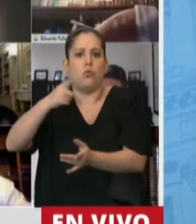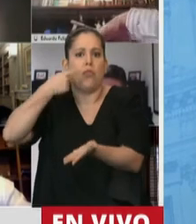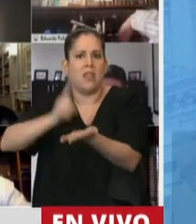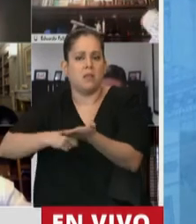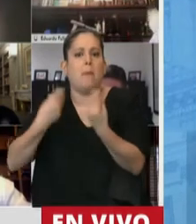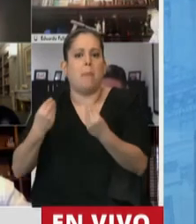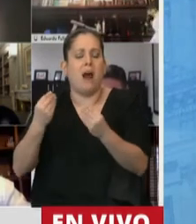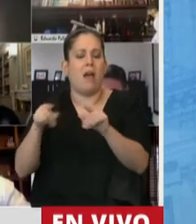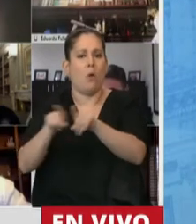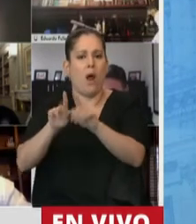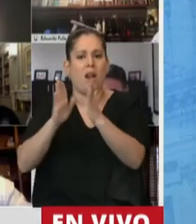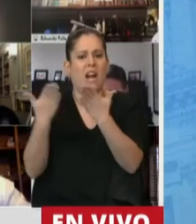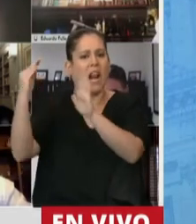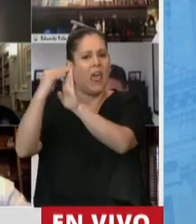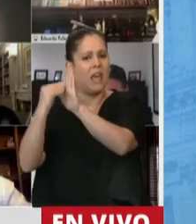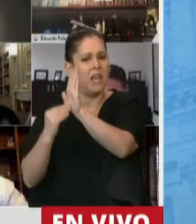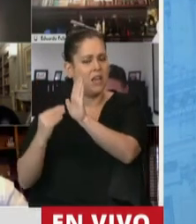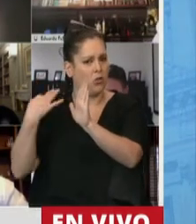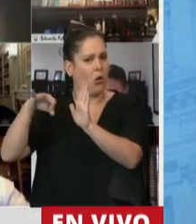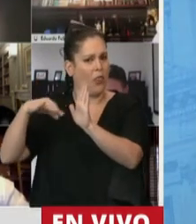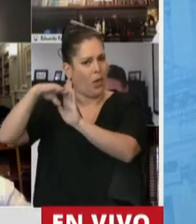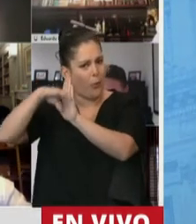un registro donde